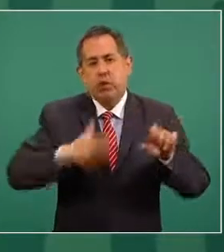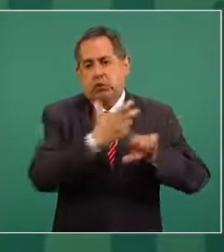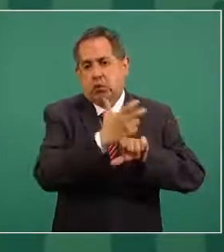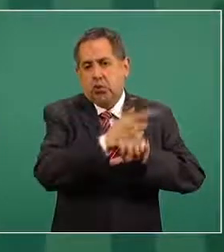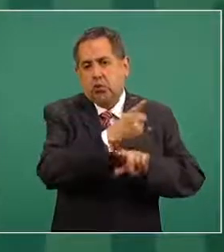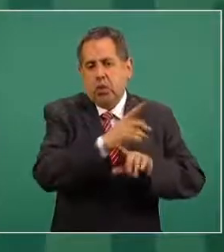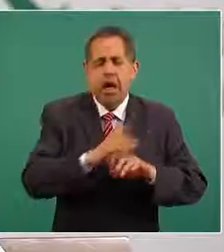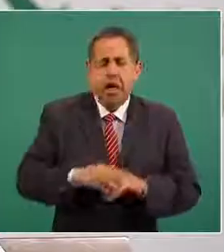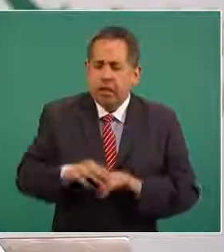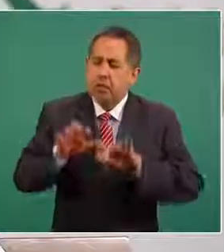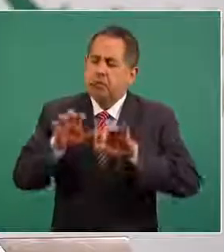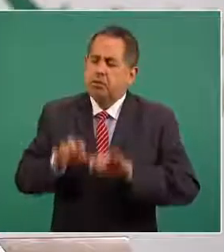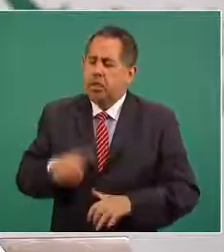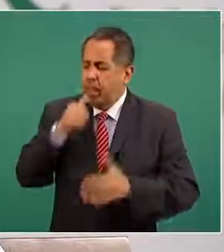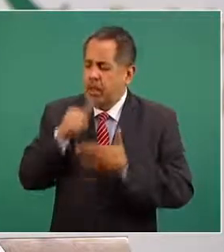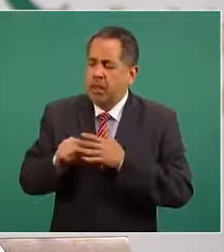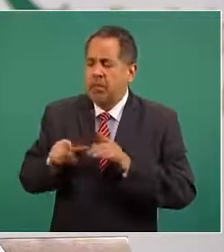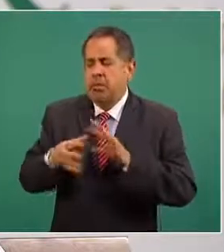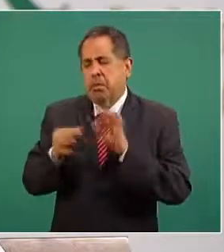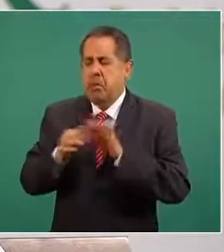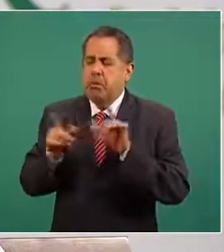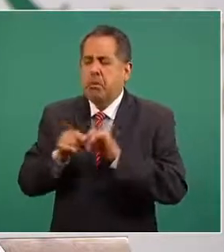estos elementos y estas conclusiones.